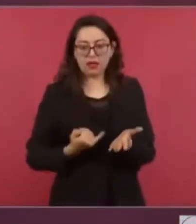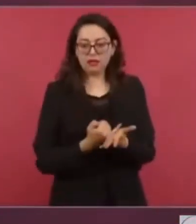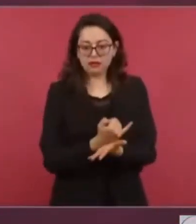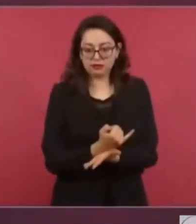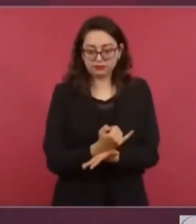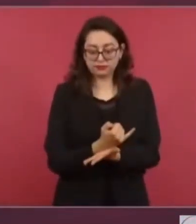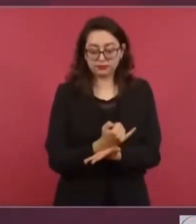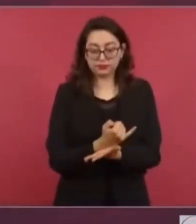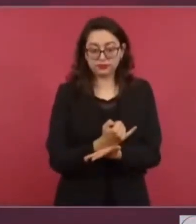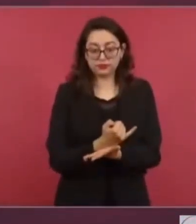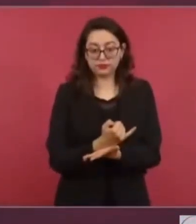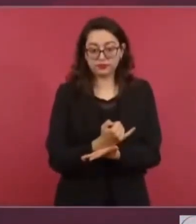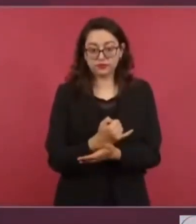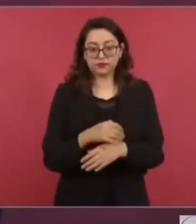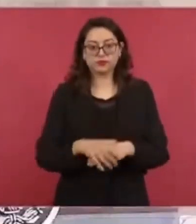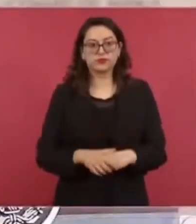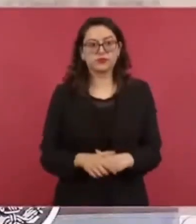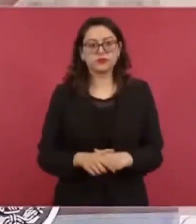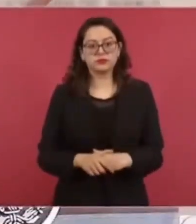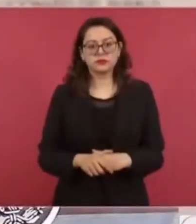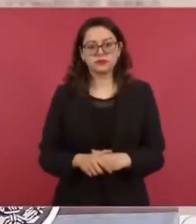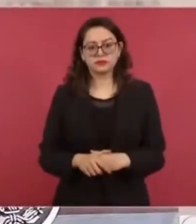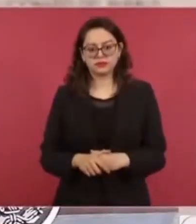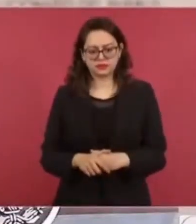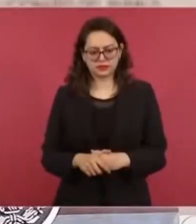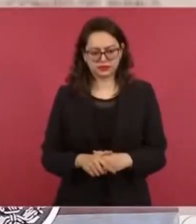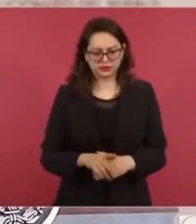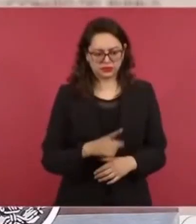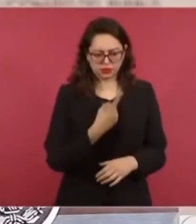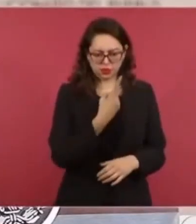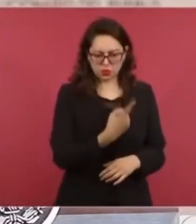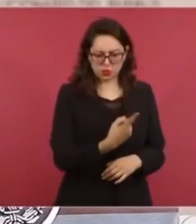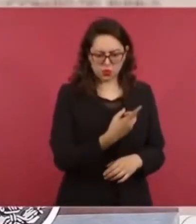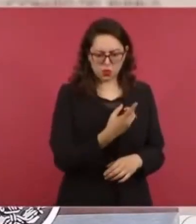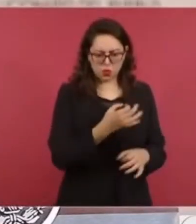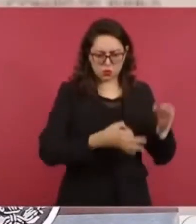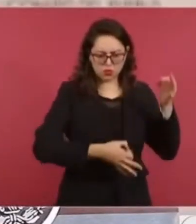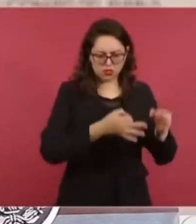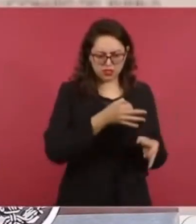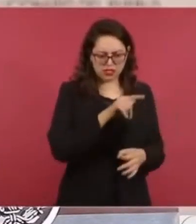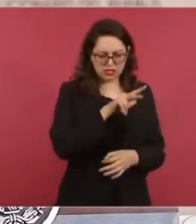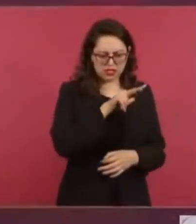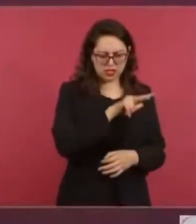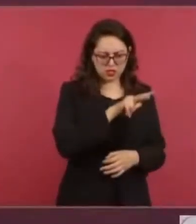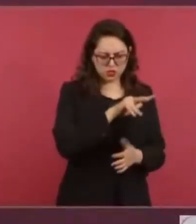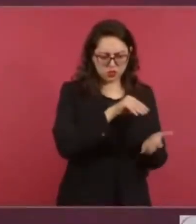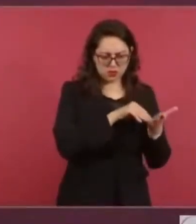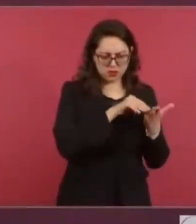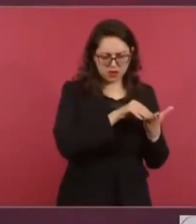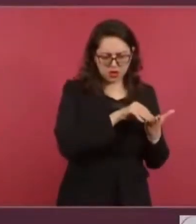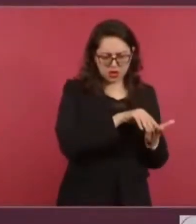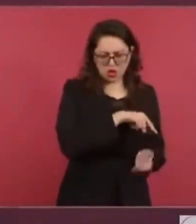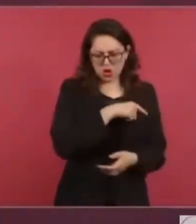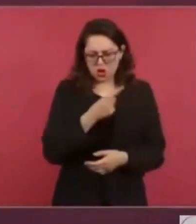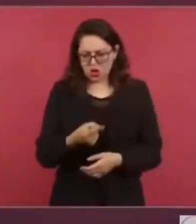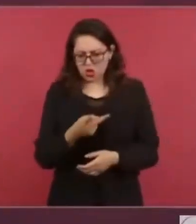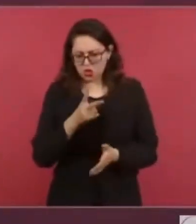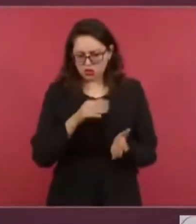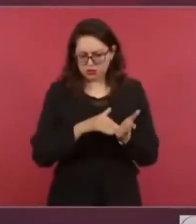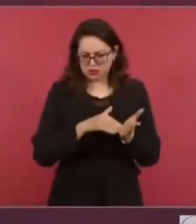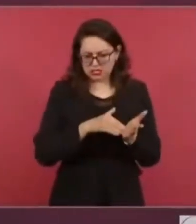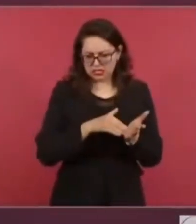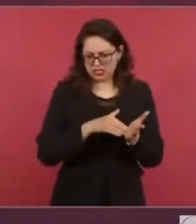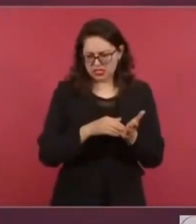y a uno le tocó, creo que 18 mil millones, a otro 2 mil, a otro 2 mil, a otro 2 mil.